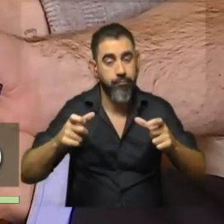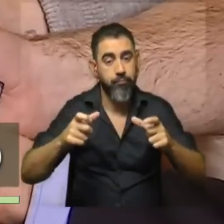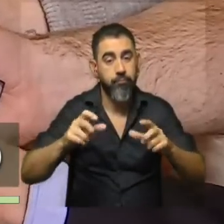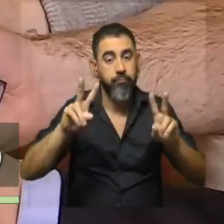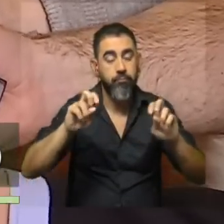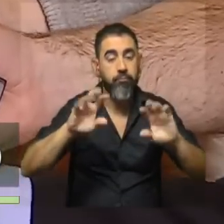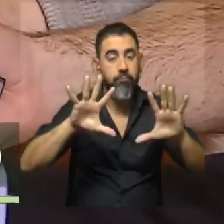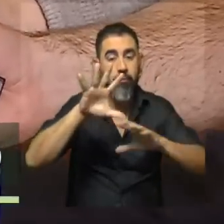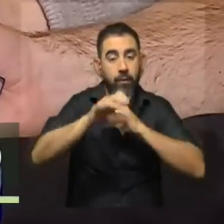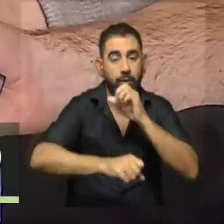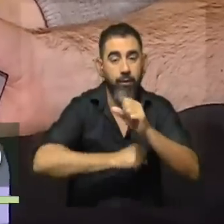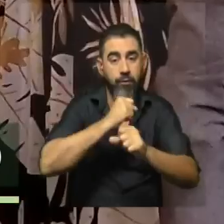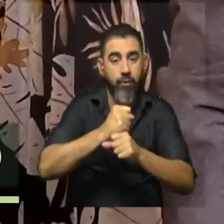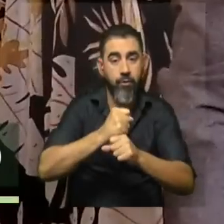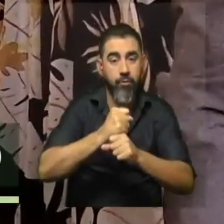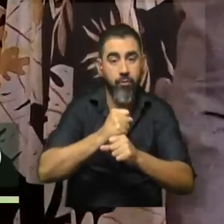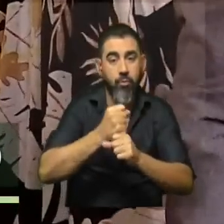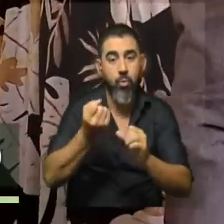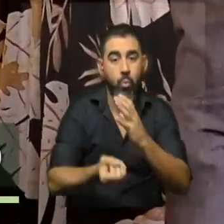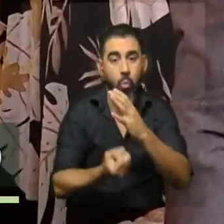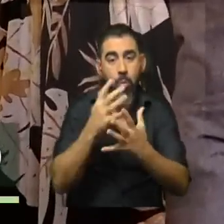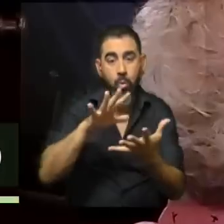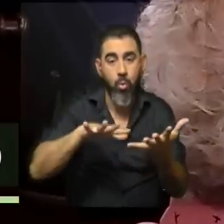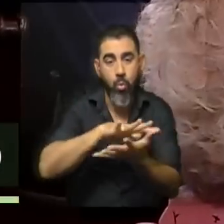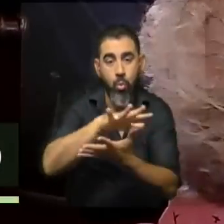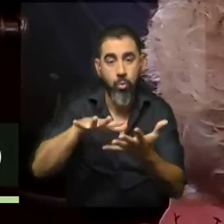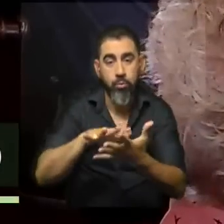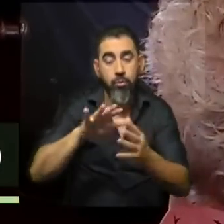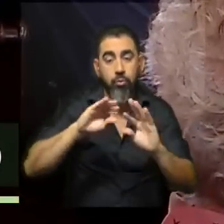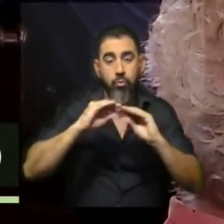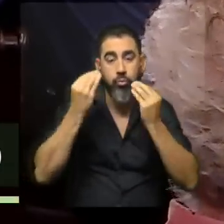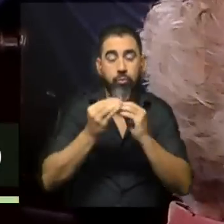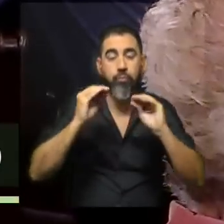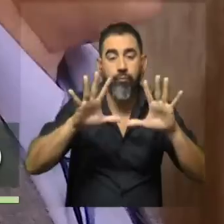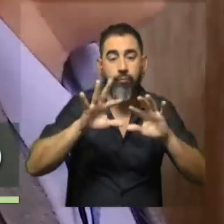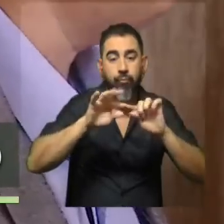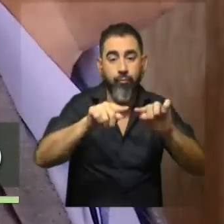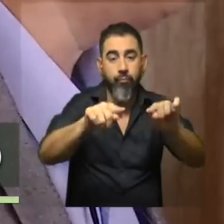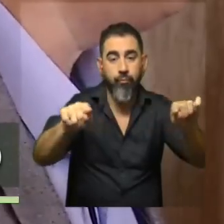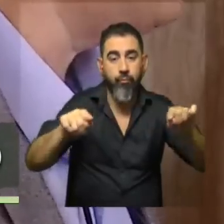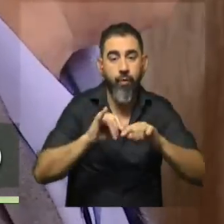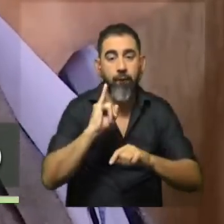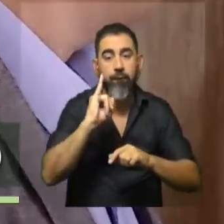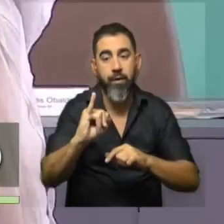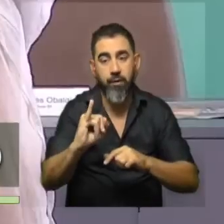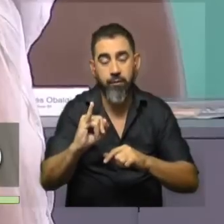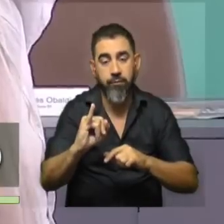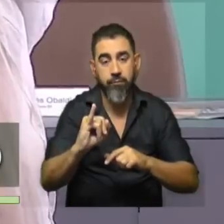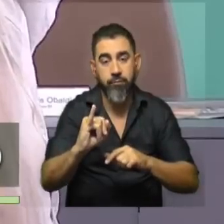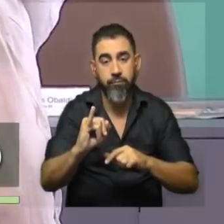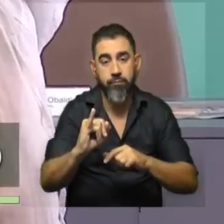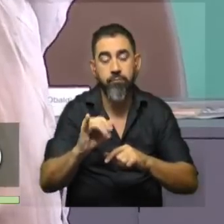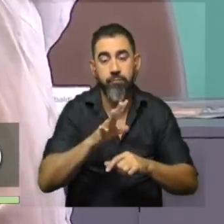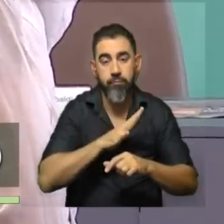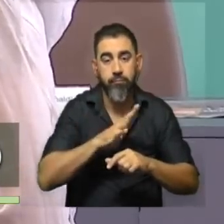marco de los 10 años hemos generado nuevos espacios, subimos a 10 las salas fijas en las cuales vamos a